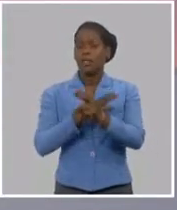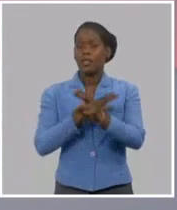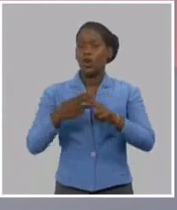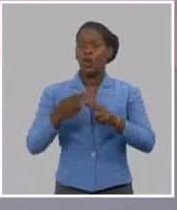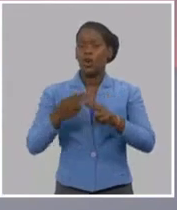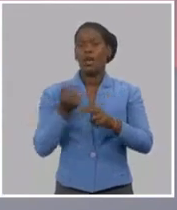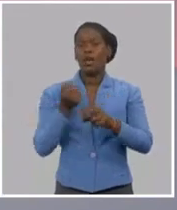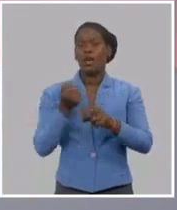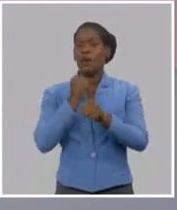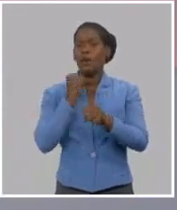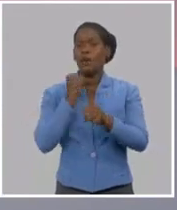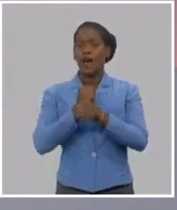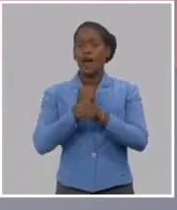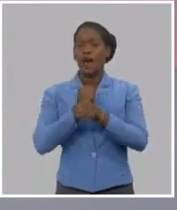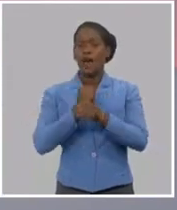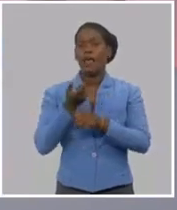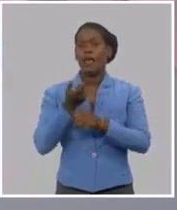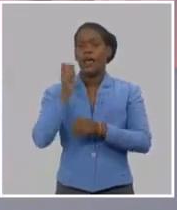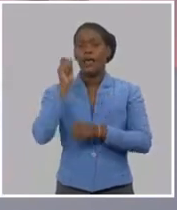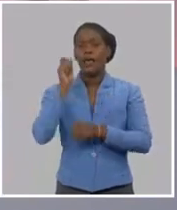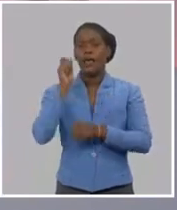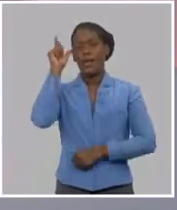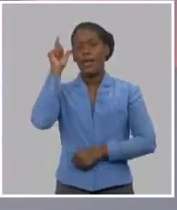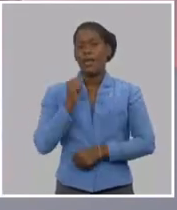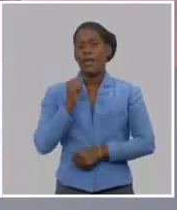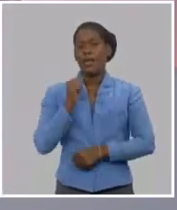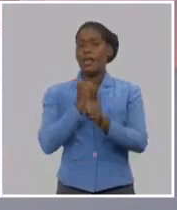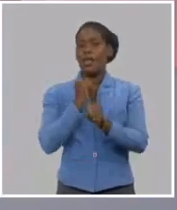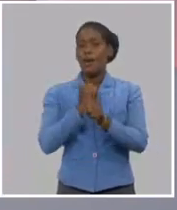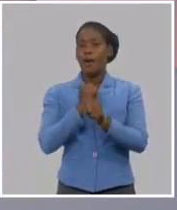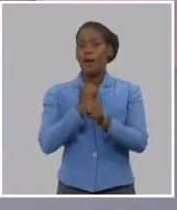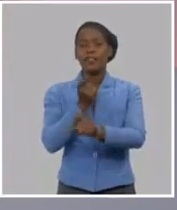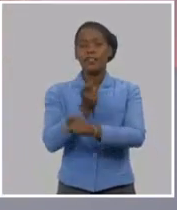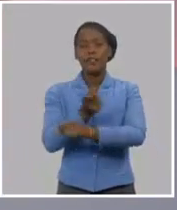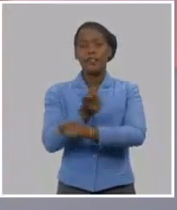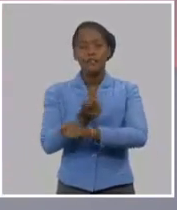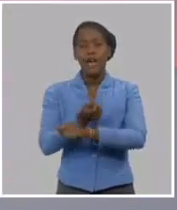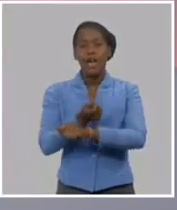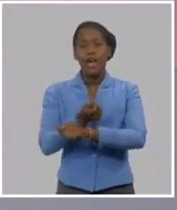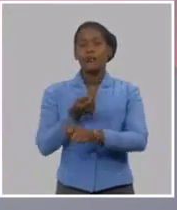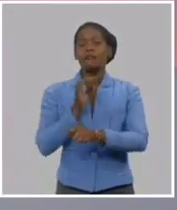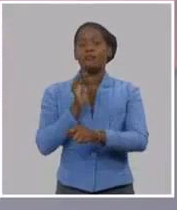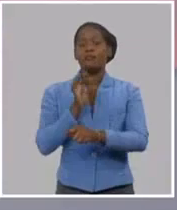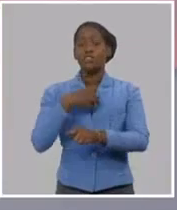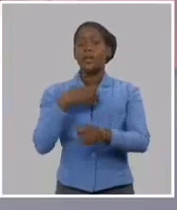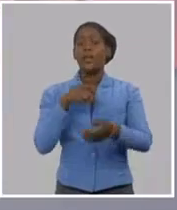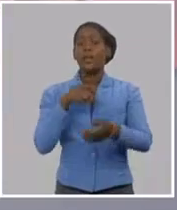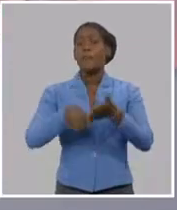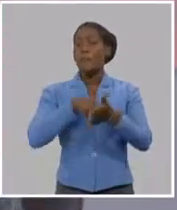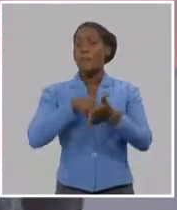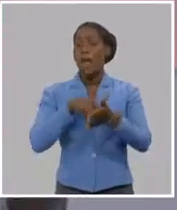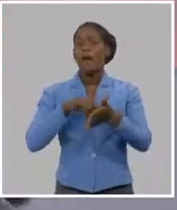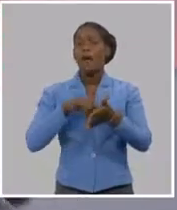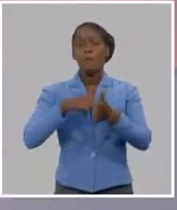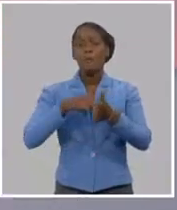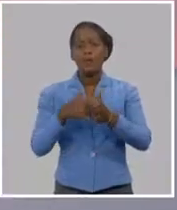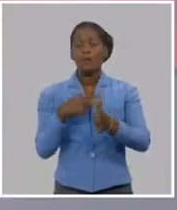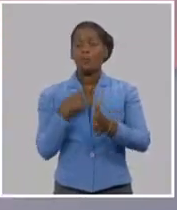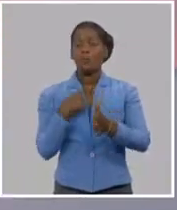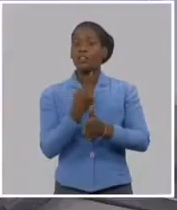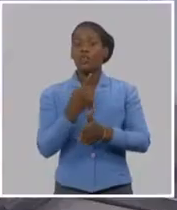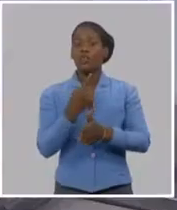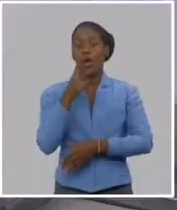lo siguiente, el proyecto socialista cubano de raíces martianas